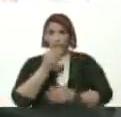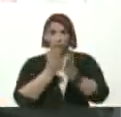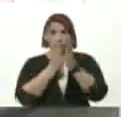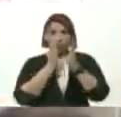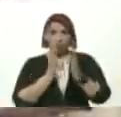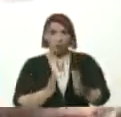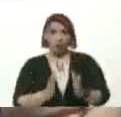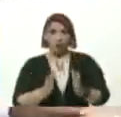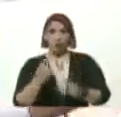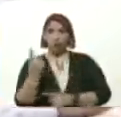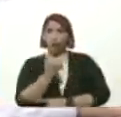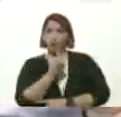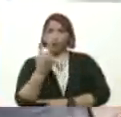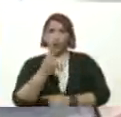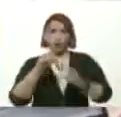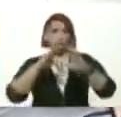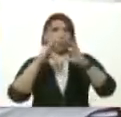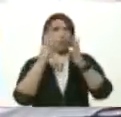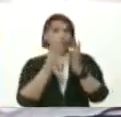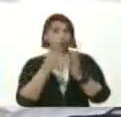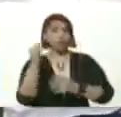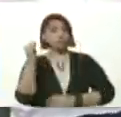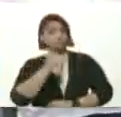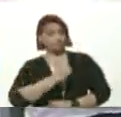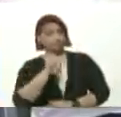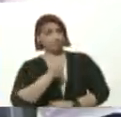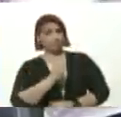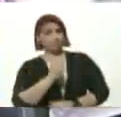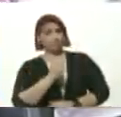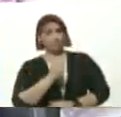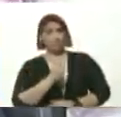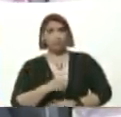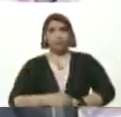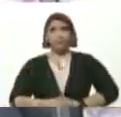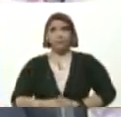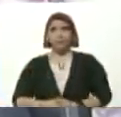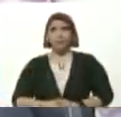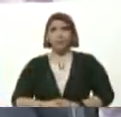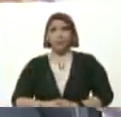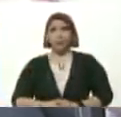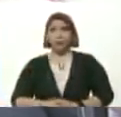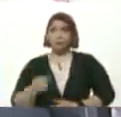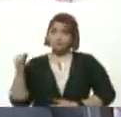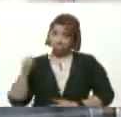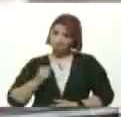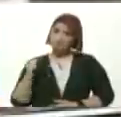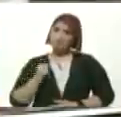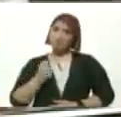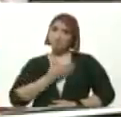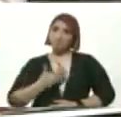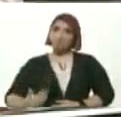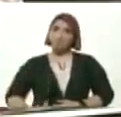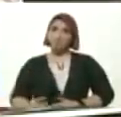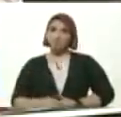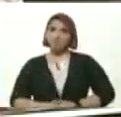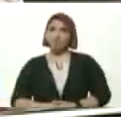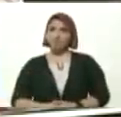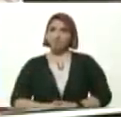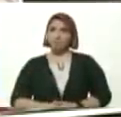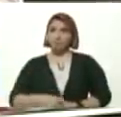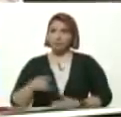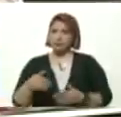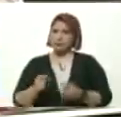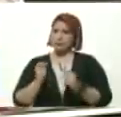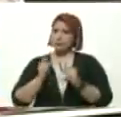Único En El Mundo Único Yelitse Así es Presidente Eso es Inédito También